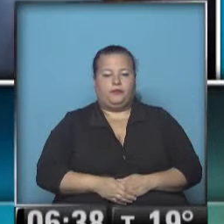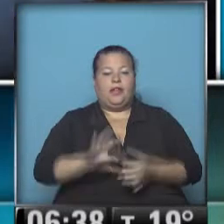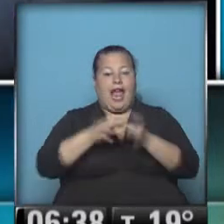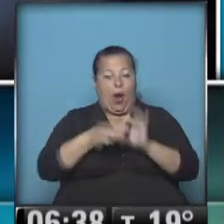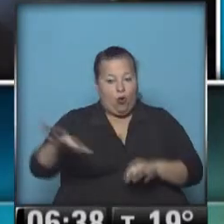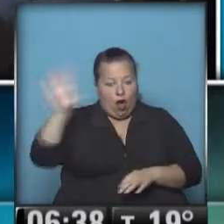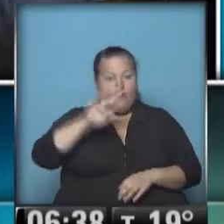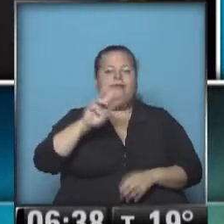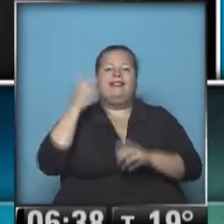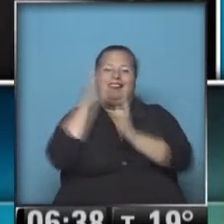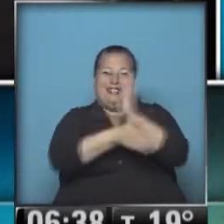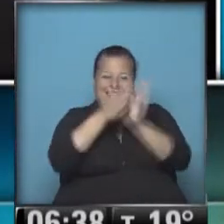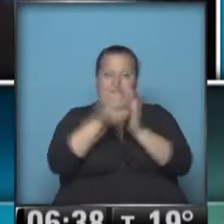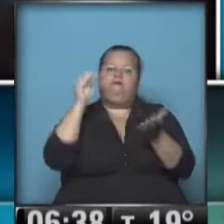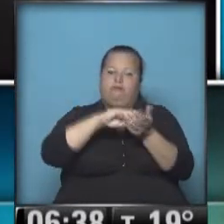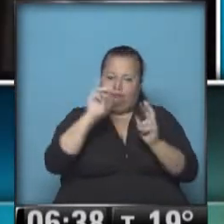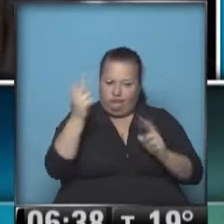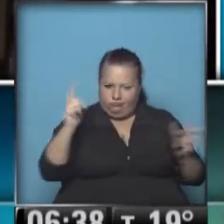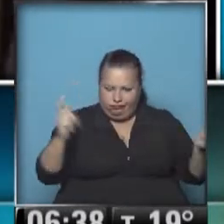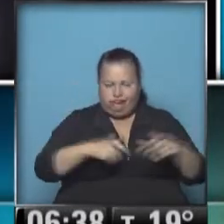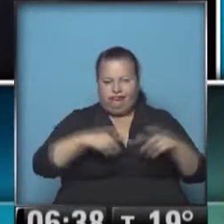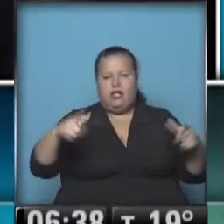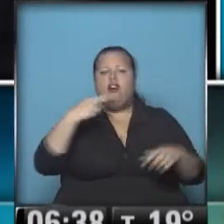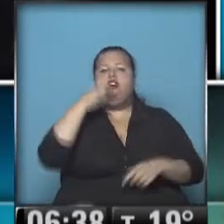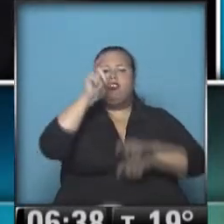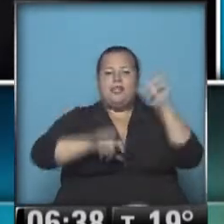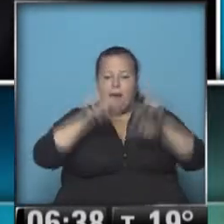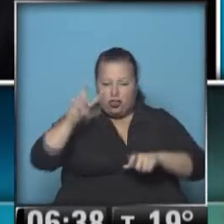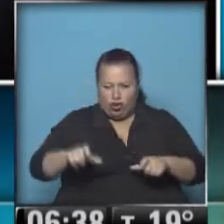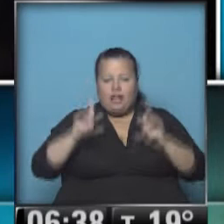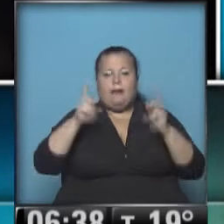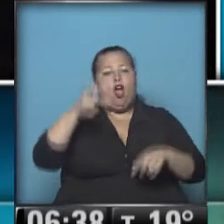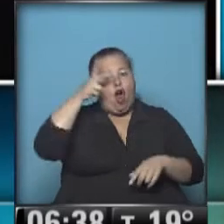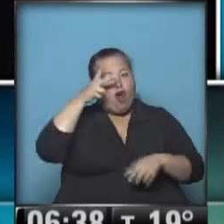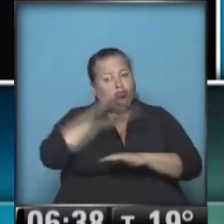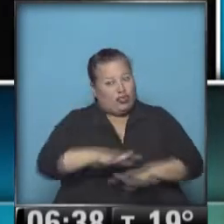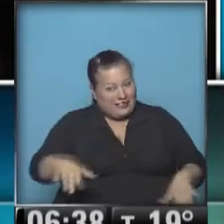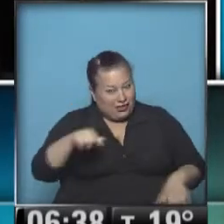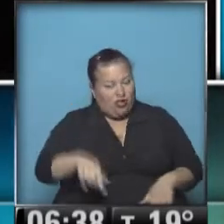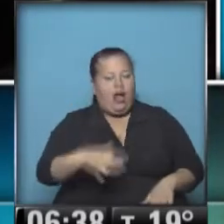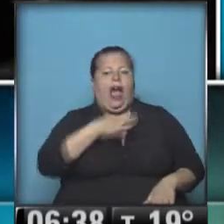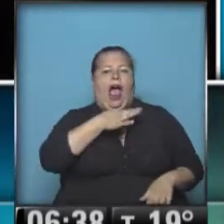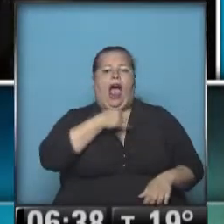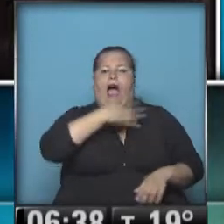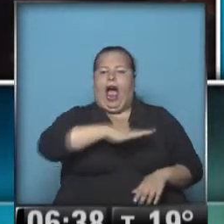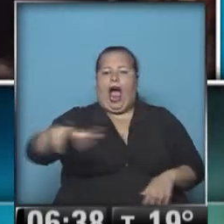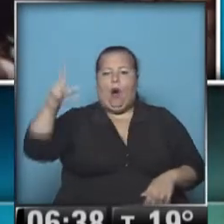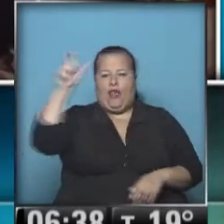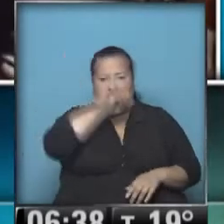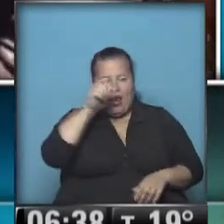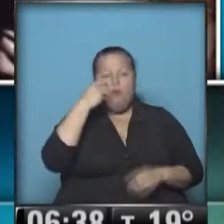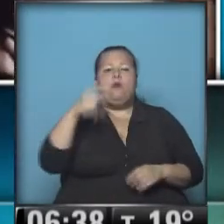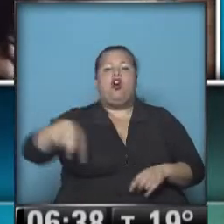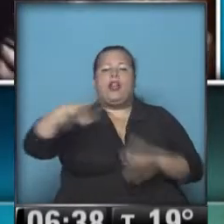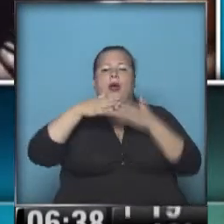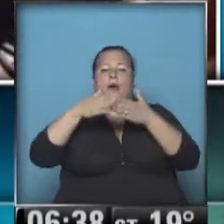Europa. Mueren más refugiados. Al menos 11 personas, entre ellas 8 niños, se ahogaron en aguas griegas luego de